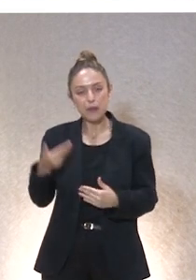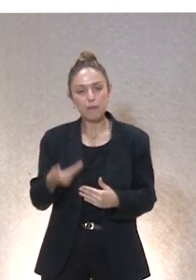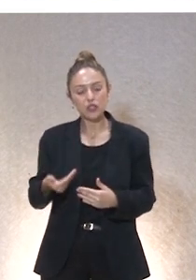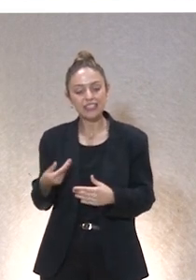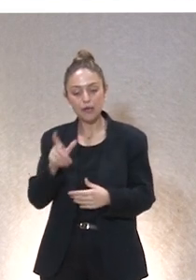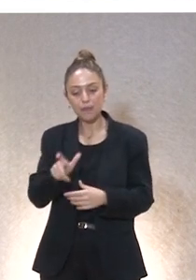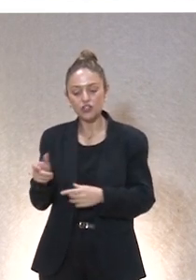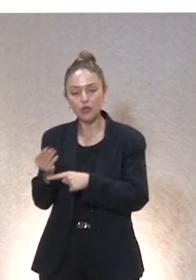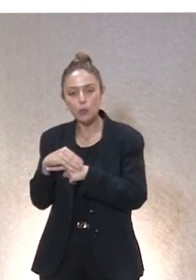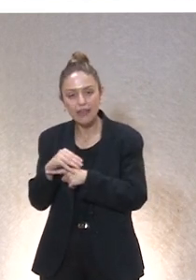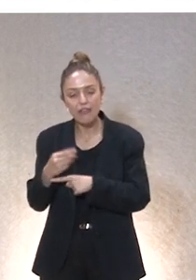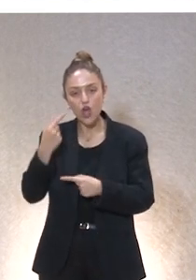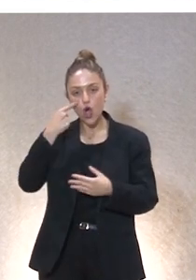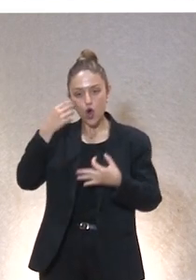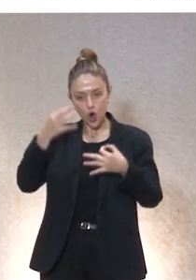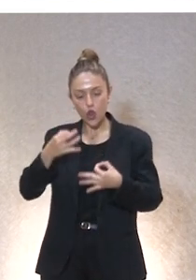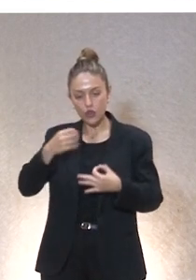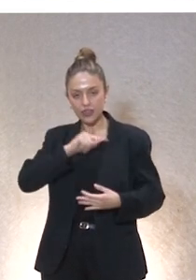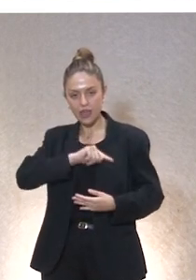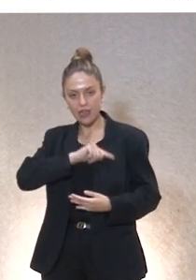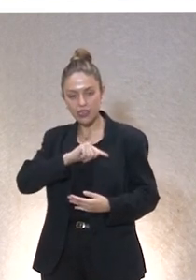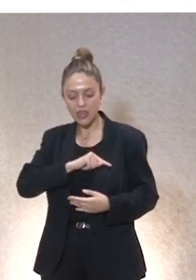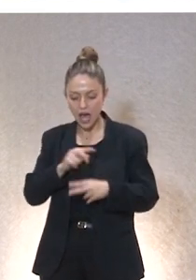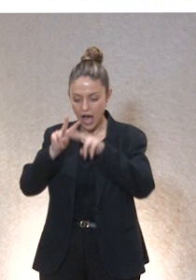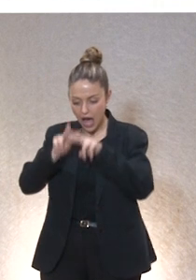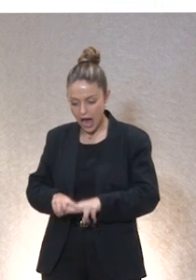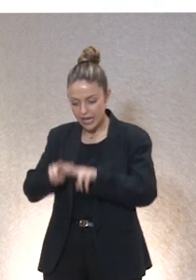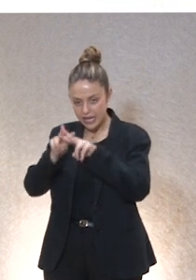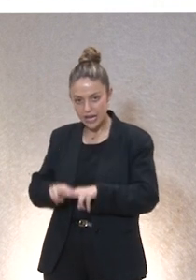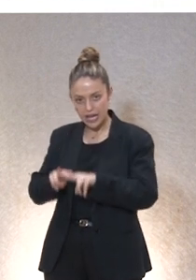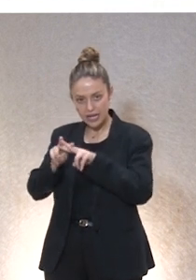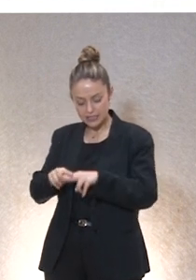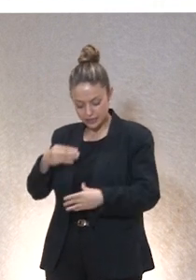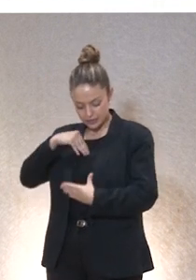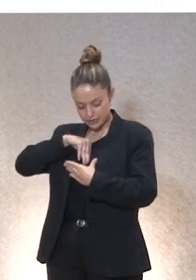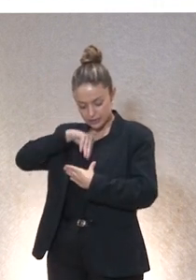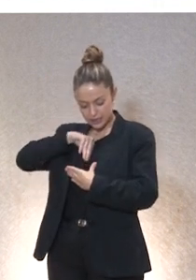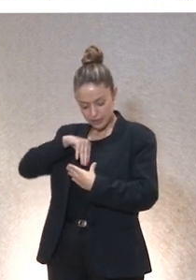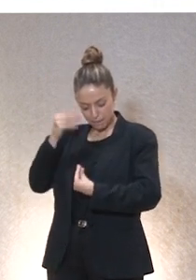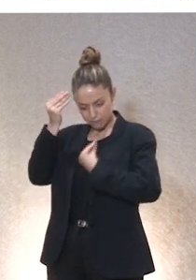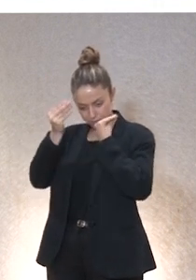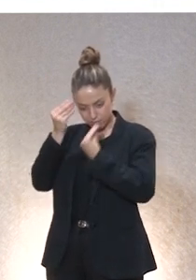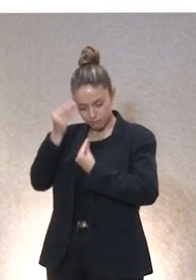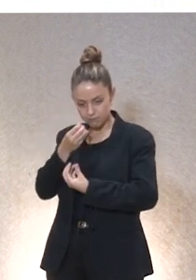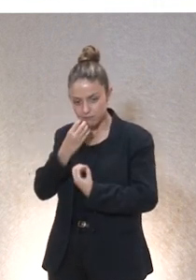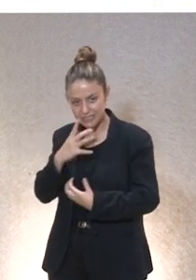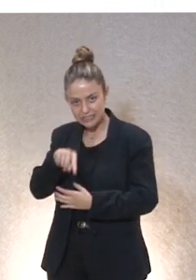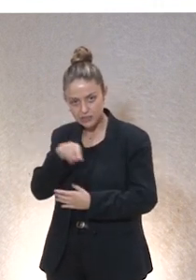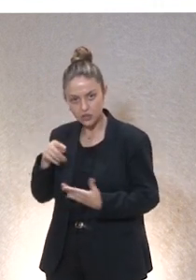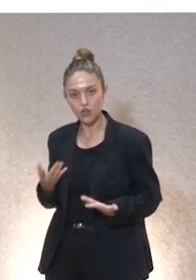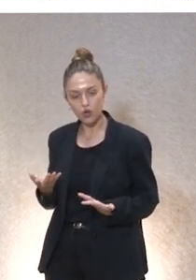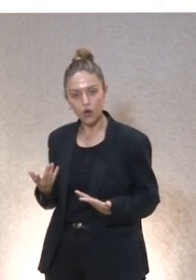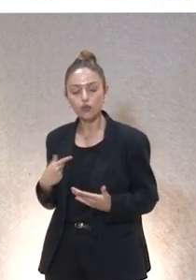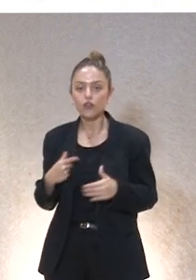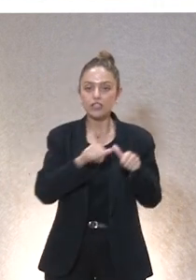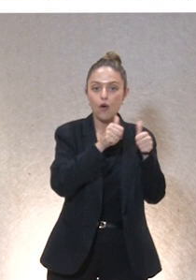tengan conciencia capacidad de análisis de esas entrañas que tienen ahí tienen lo que podrían ser los dos